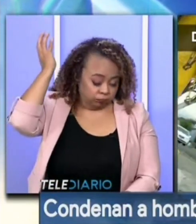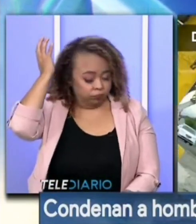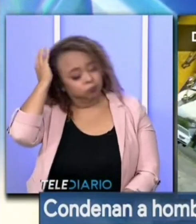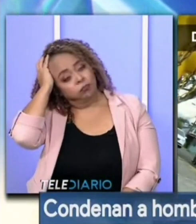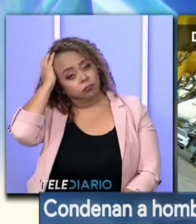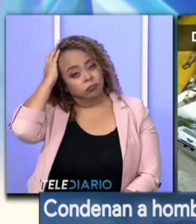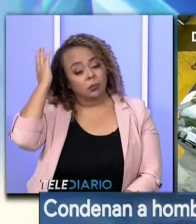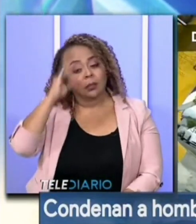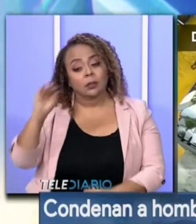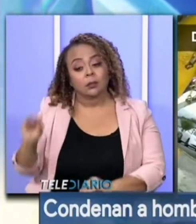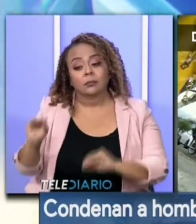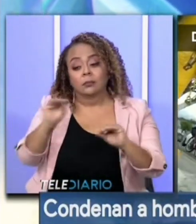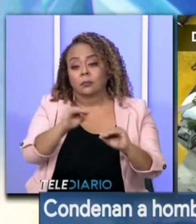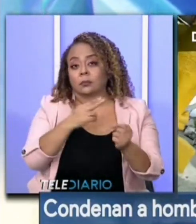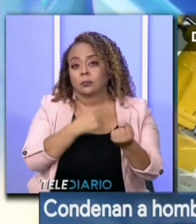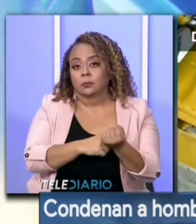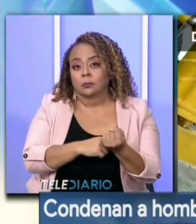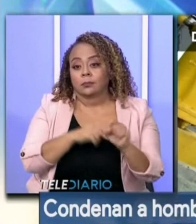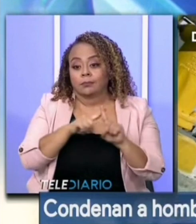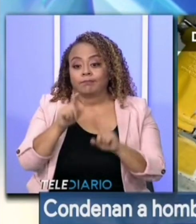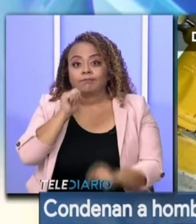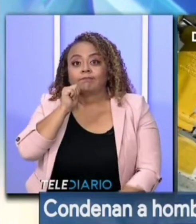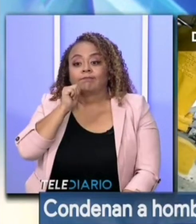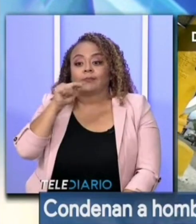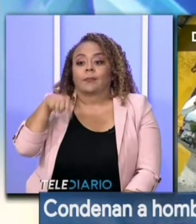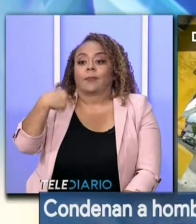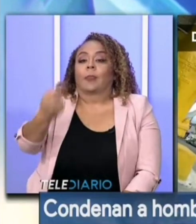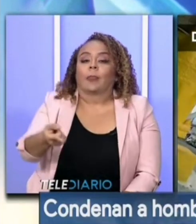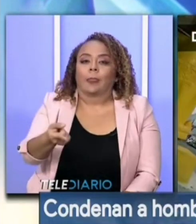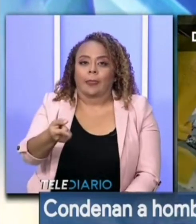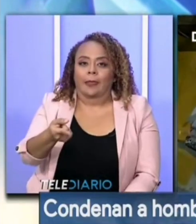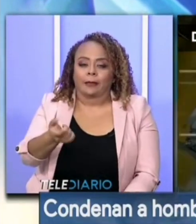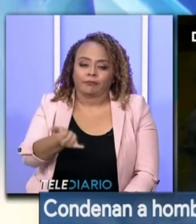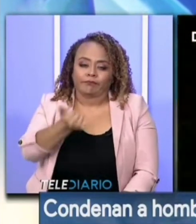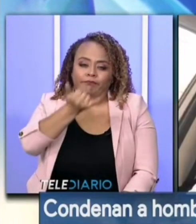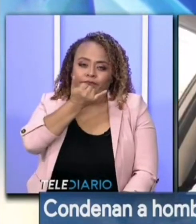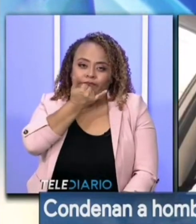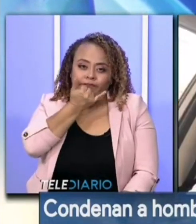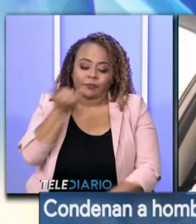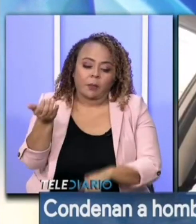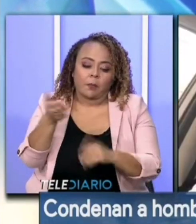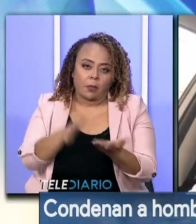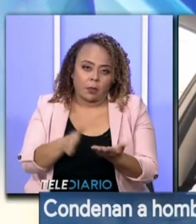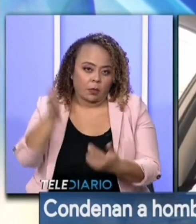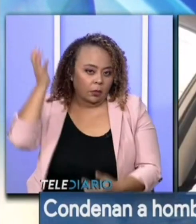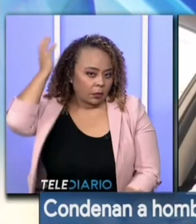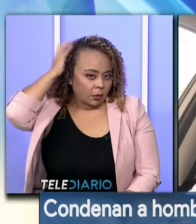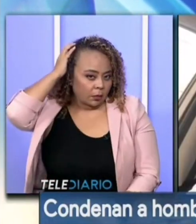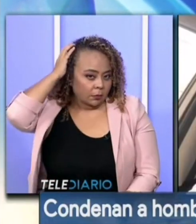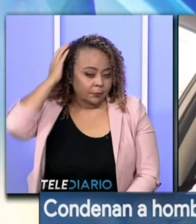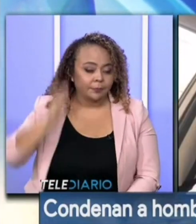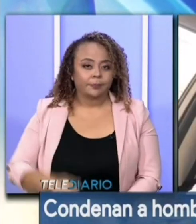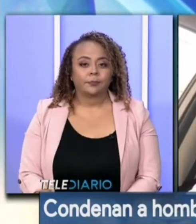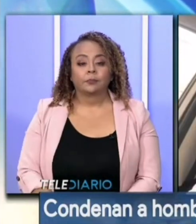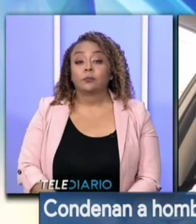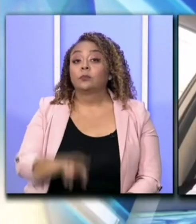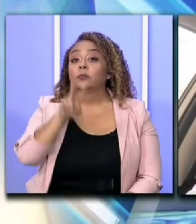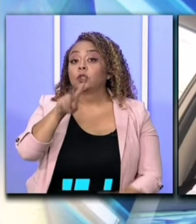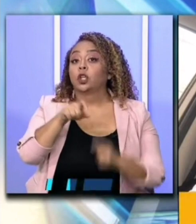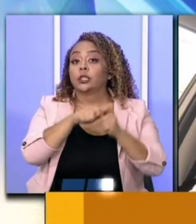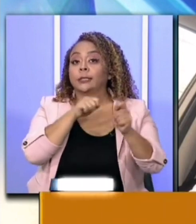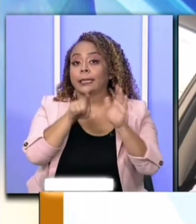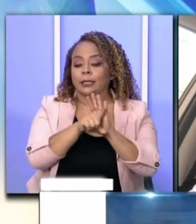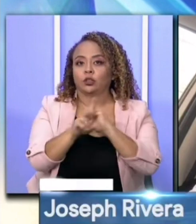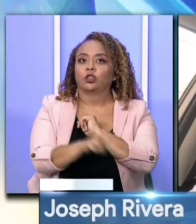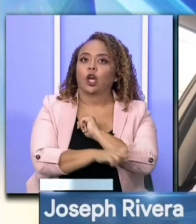y lo trasladaron al hospital, pero al día siguiente falleció por un trauma en el cráneo. Se debe determinar que estamos ante dos delitos,